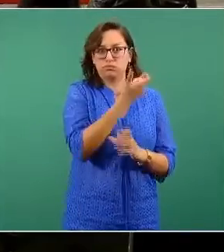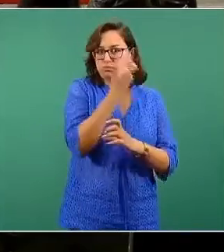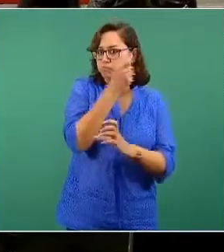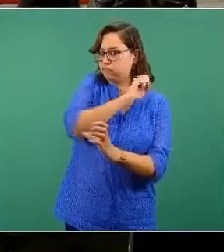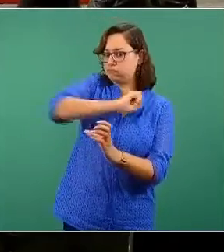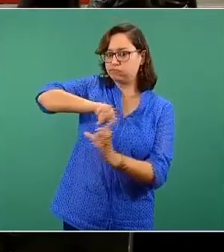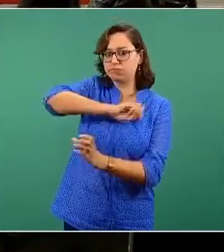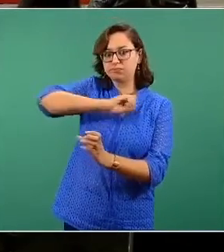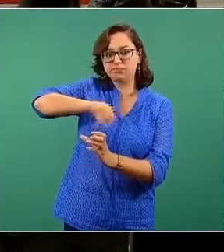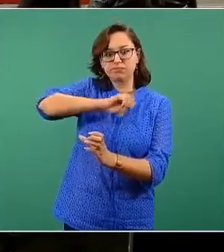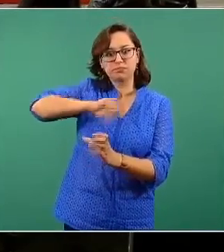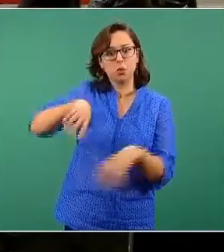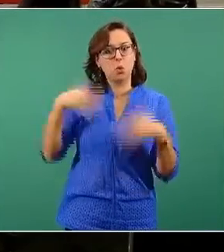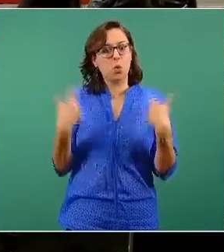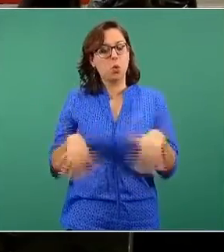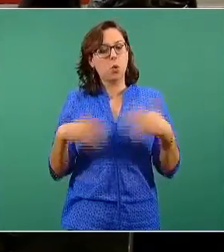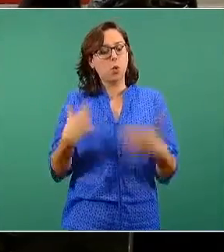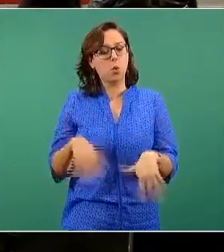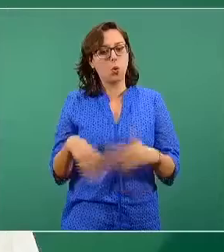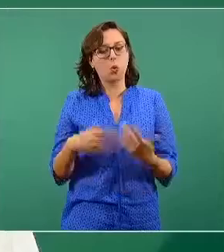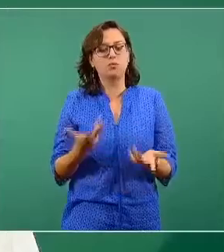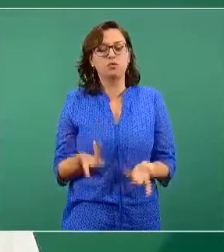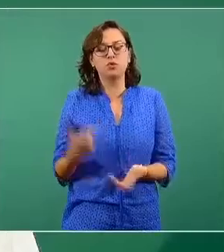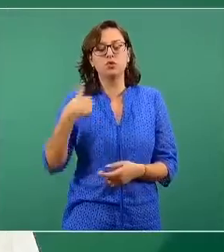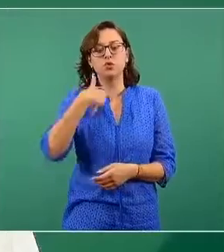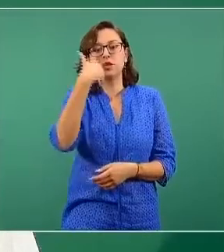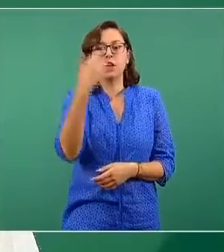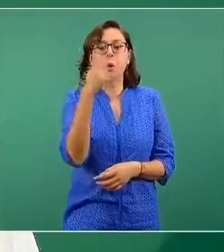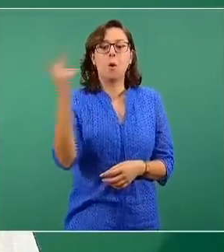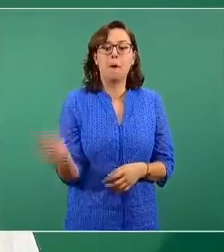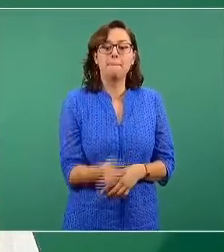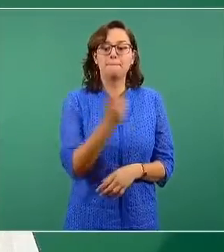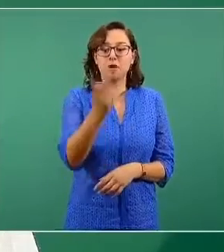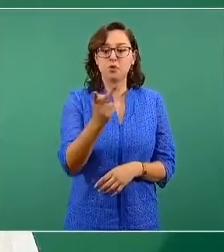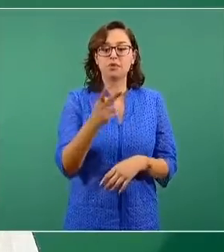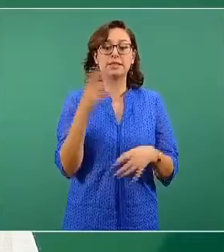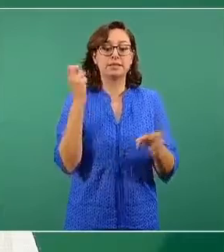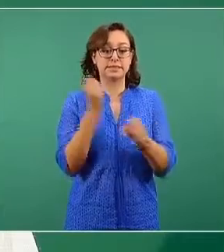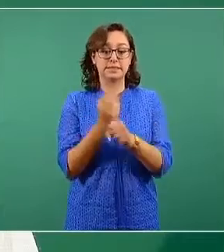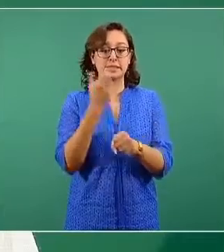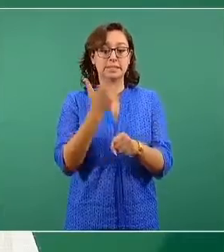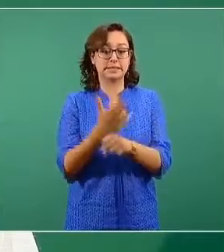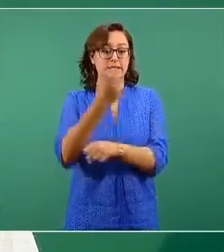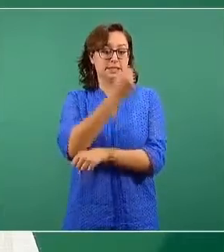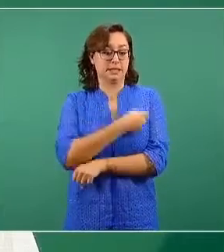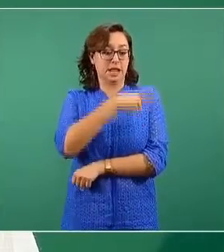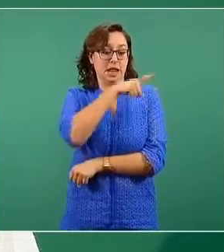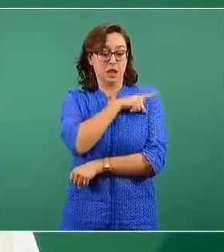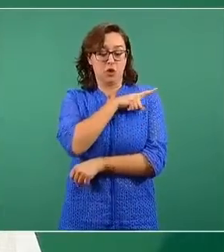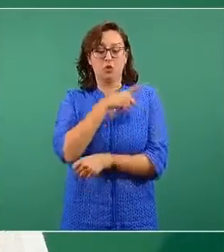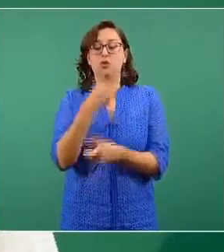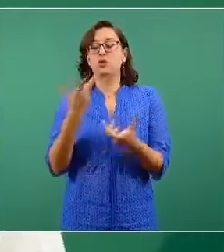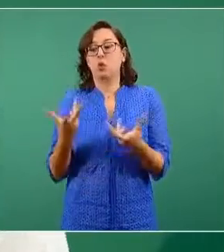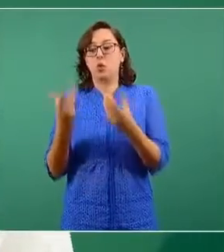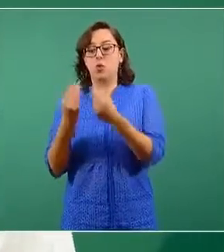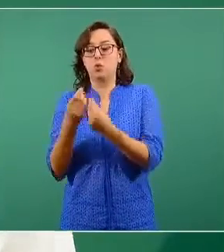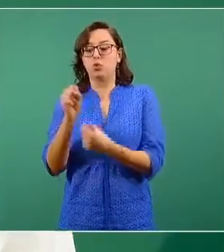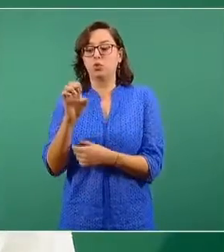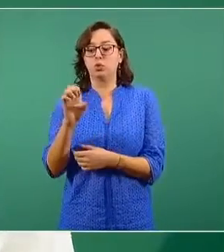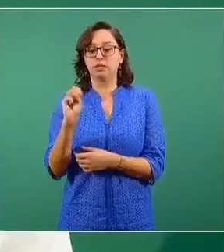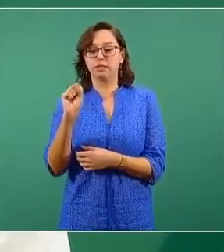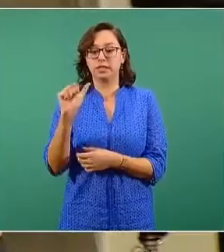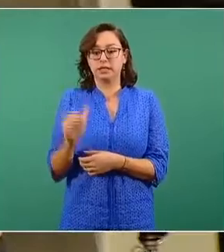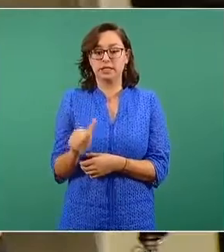Sobre ese tema yo quisiera preguntarle si la Secretaría de Salud, en conjunto con el secretario de Relaciones Exteriores, Marcelo Ebrard